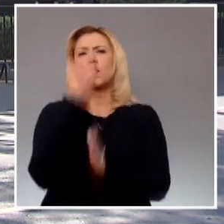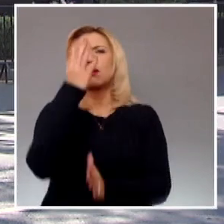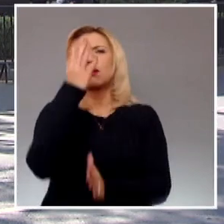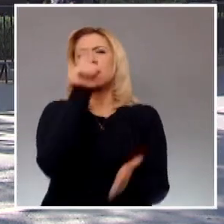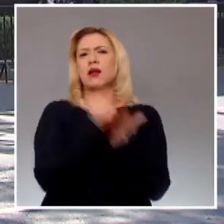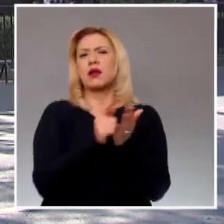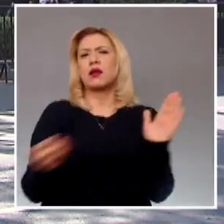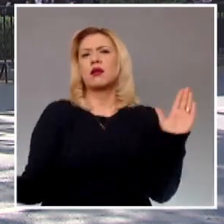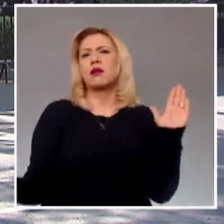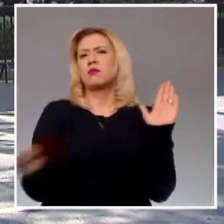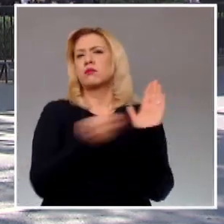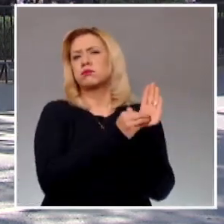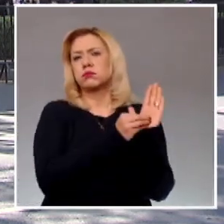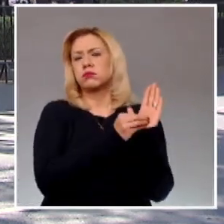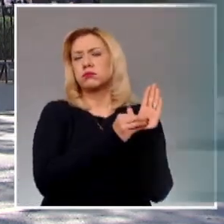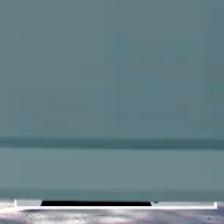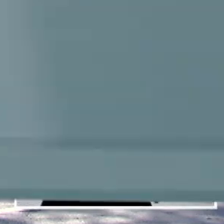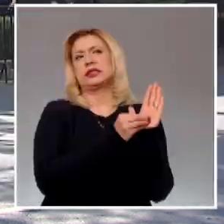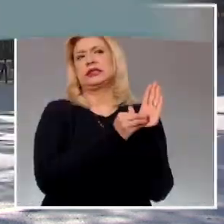inválida.